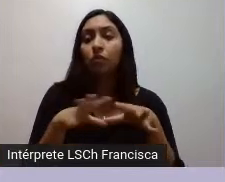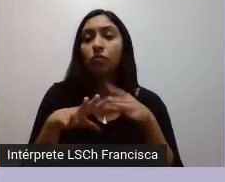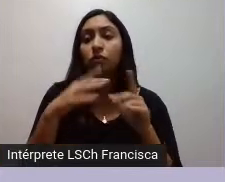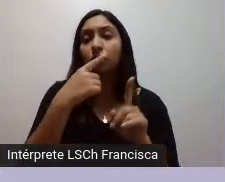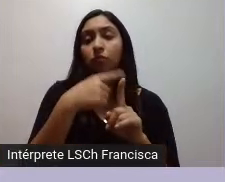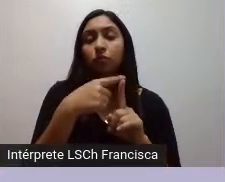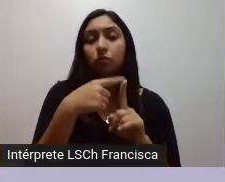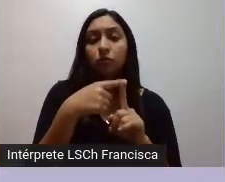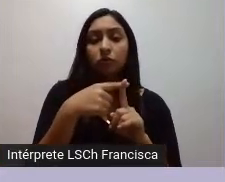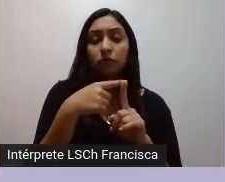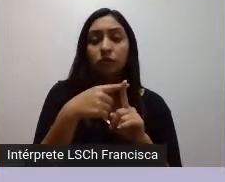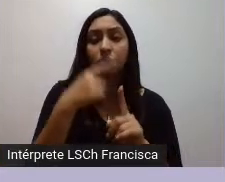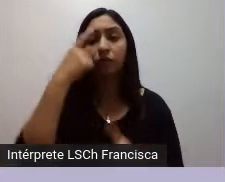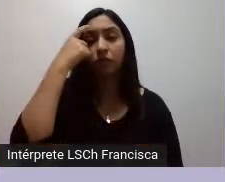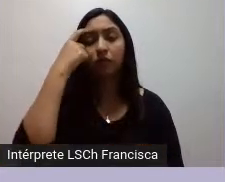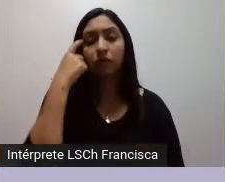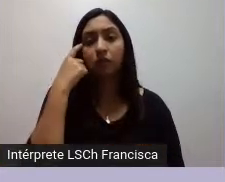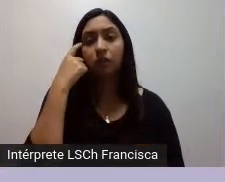que debería